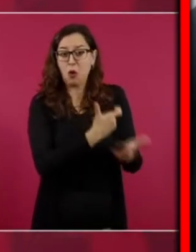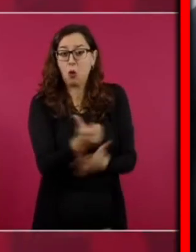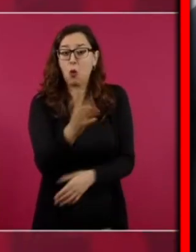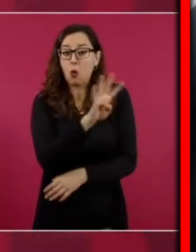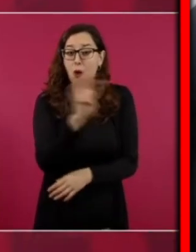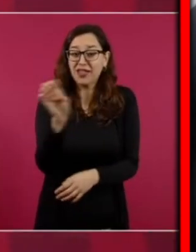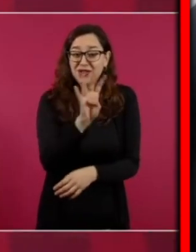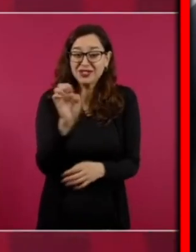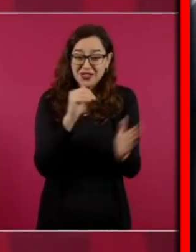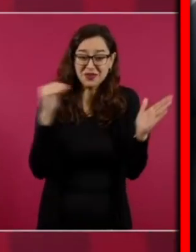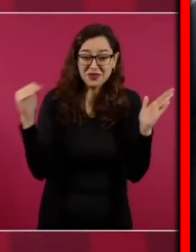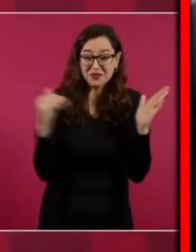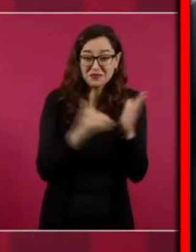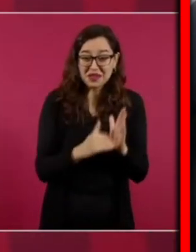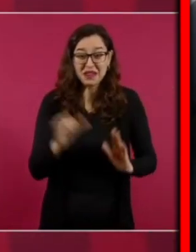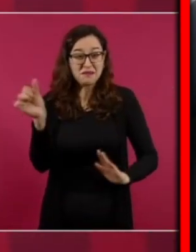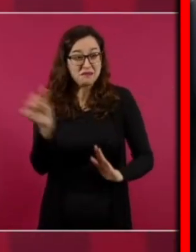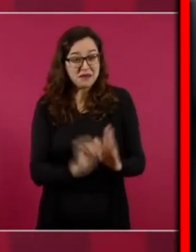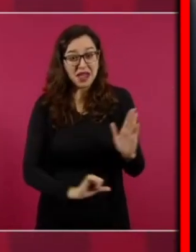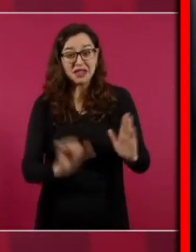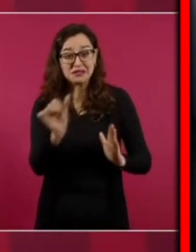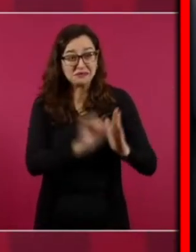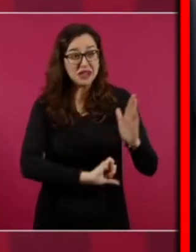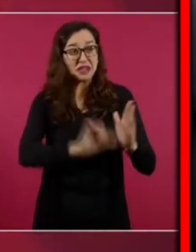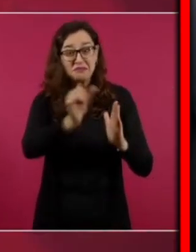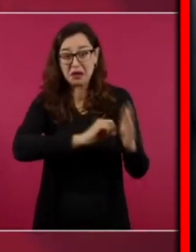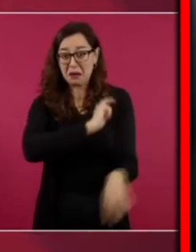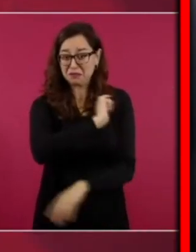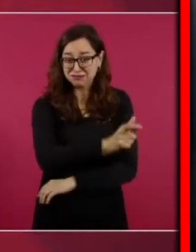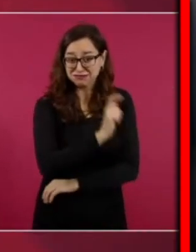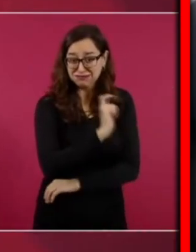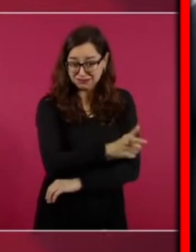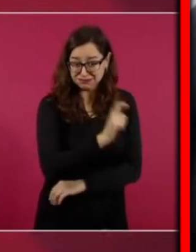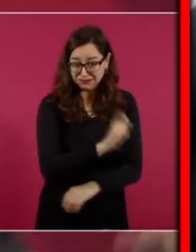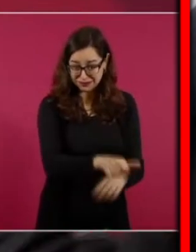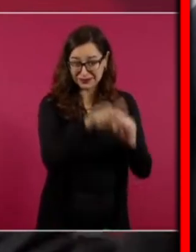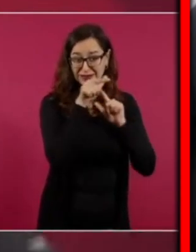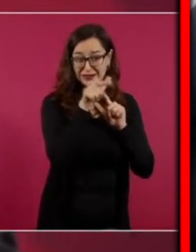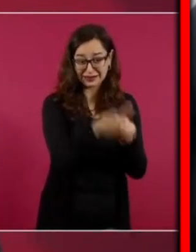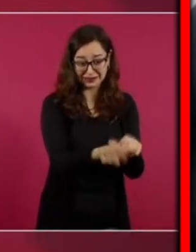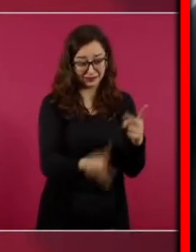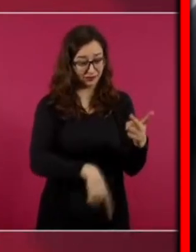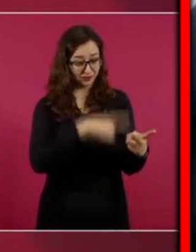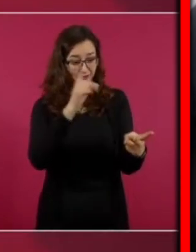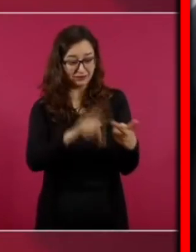y los consejeros del INE y por eso